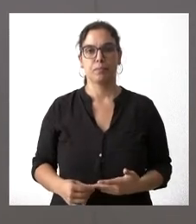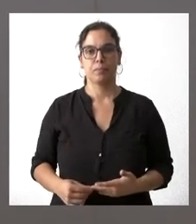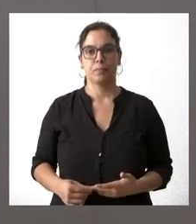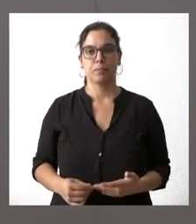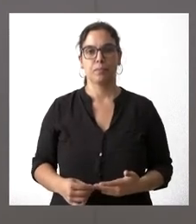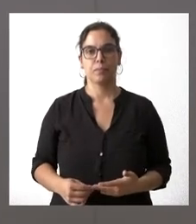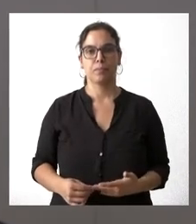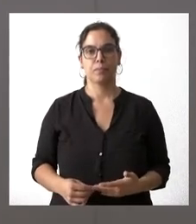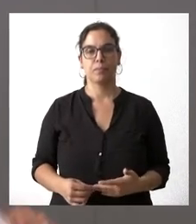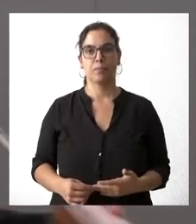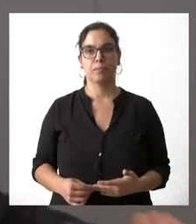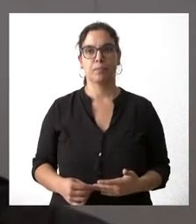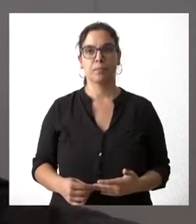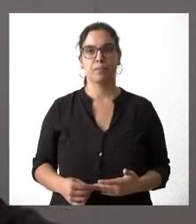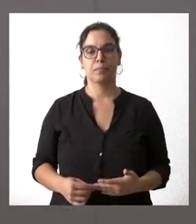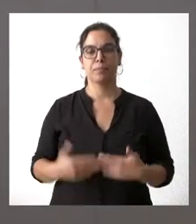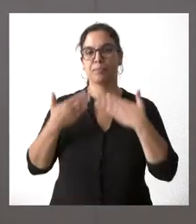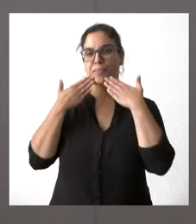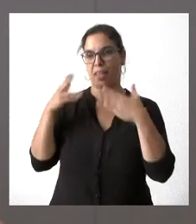Pues gracias a usted.